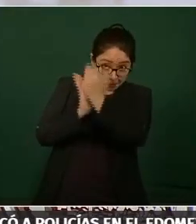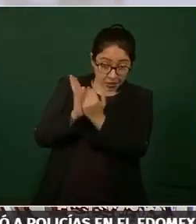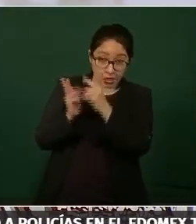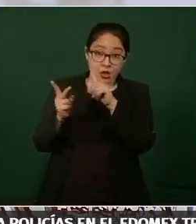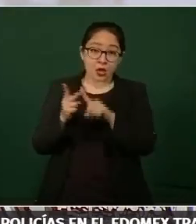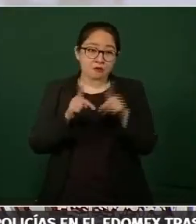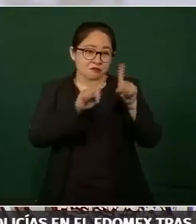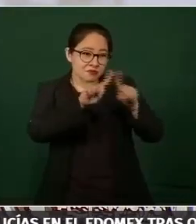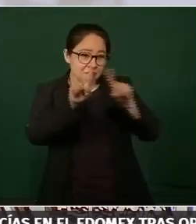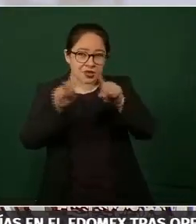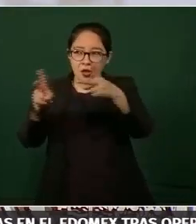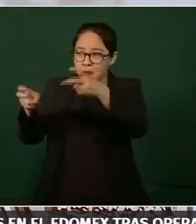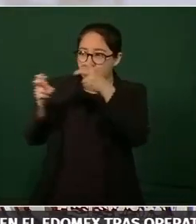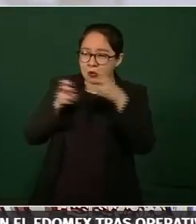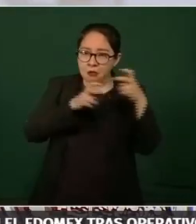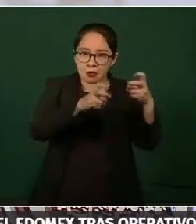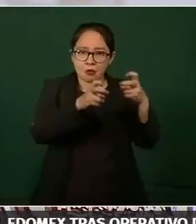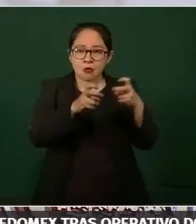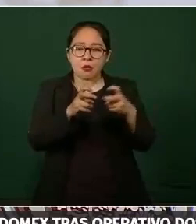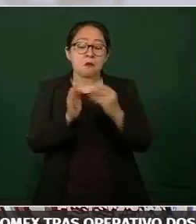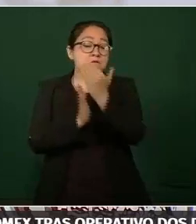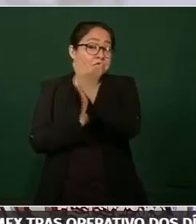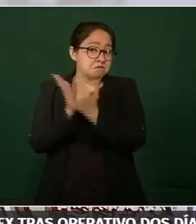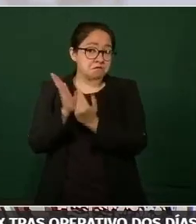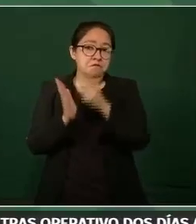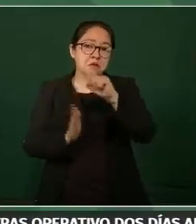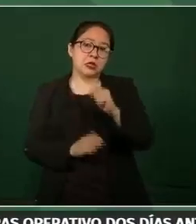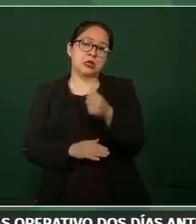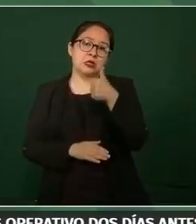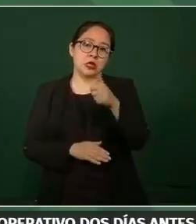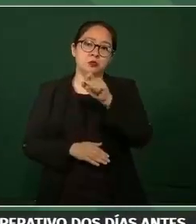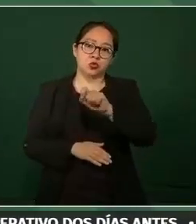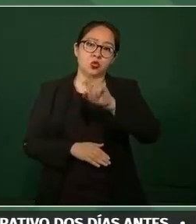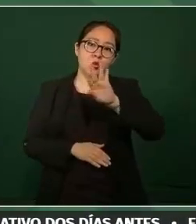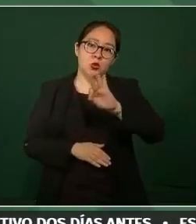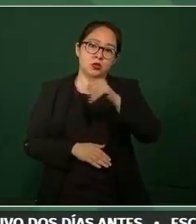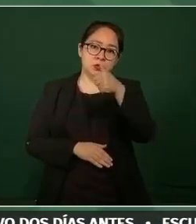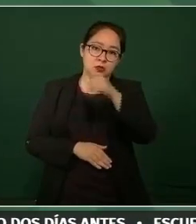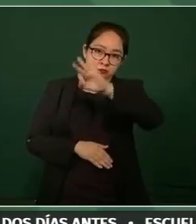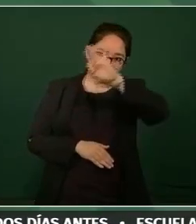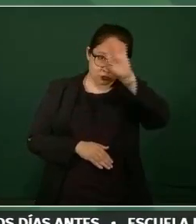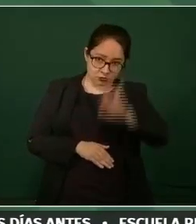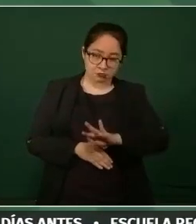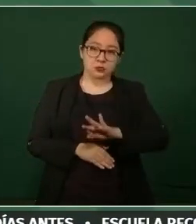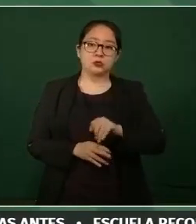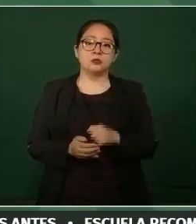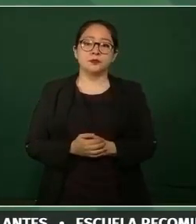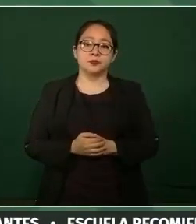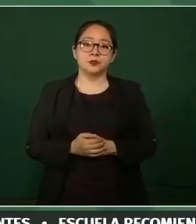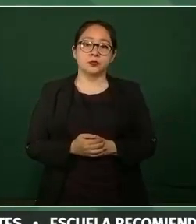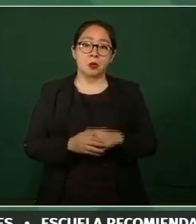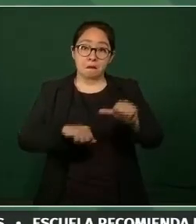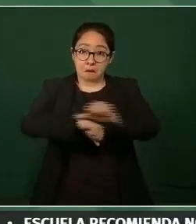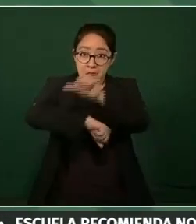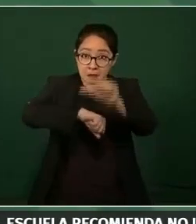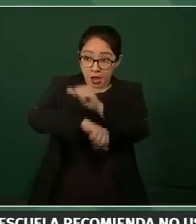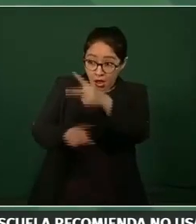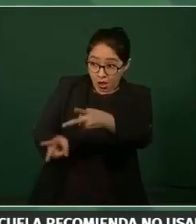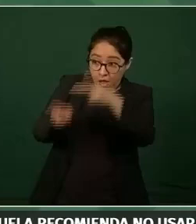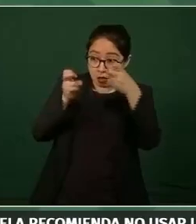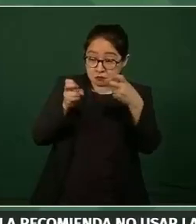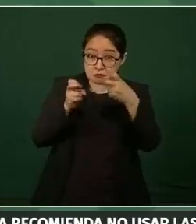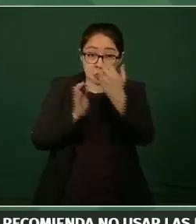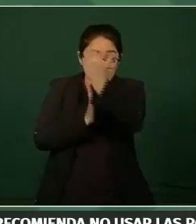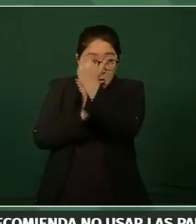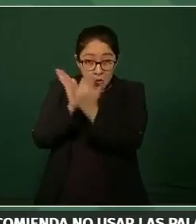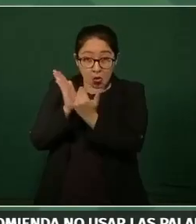modalidades disminuyó 26.46%, el robo de vehículo disminuyó